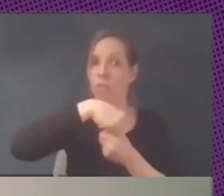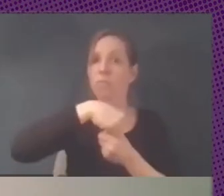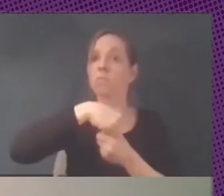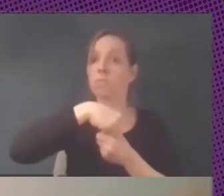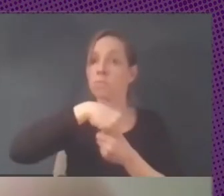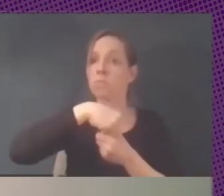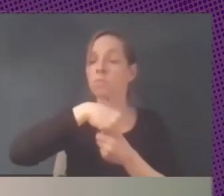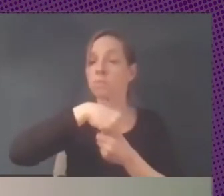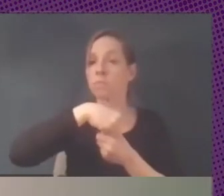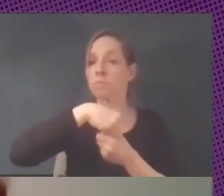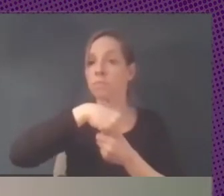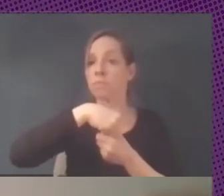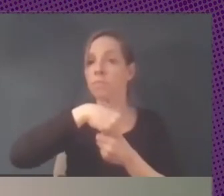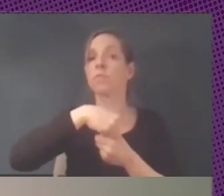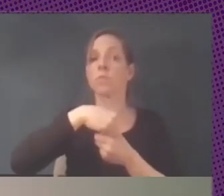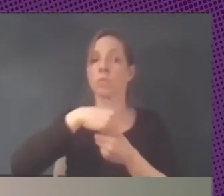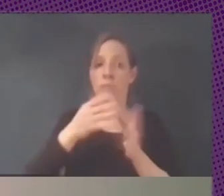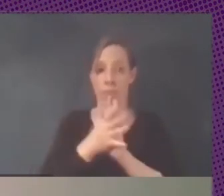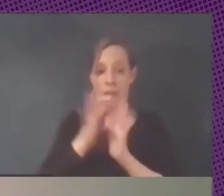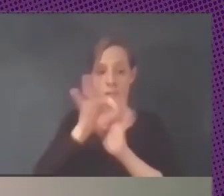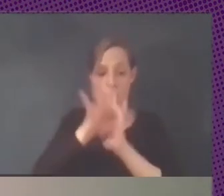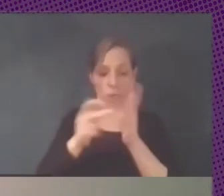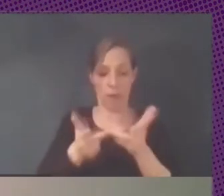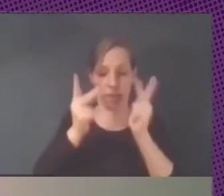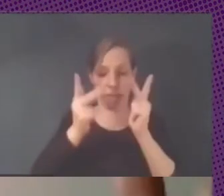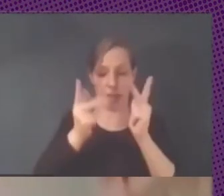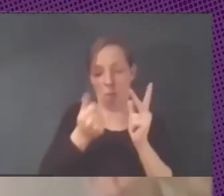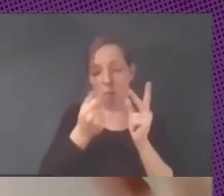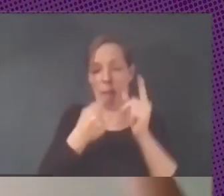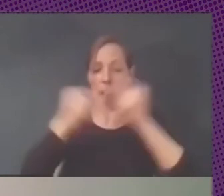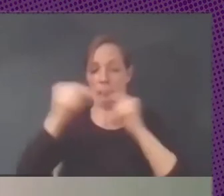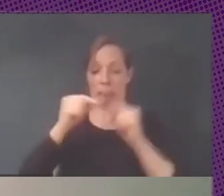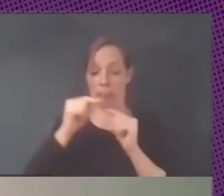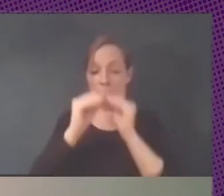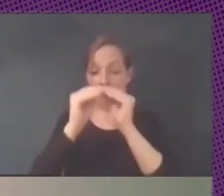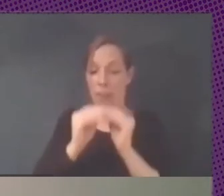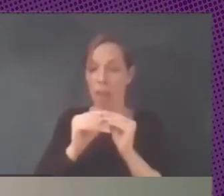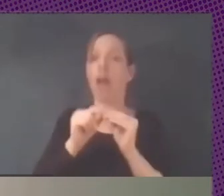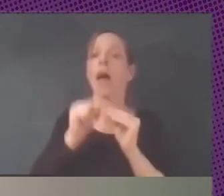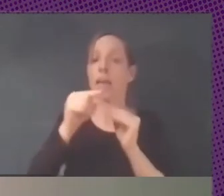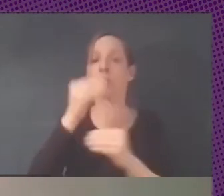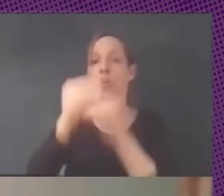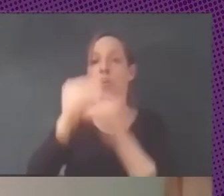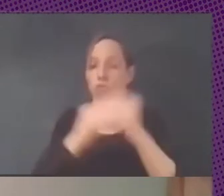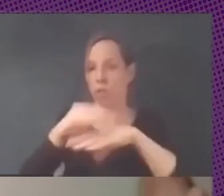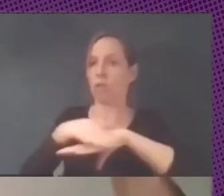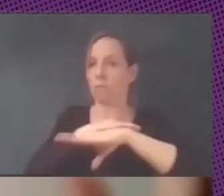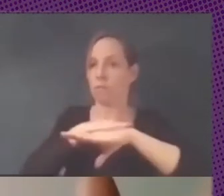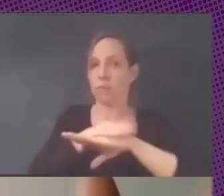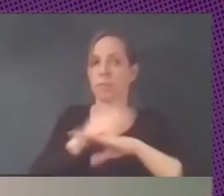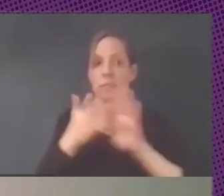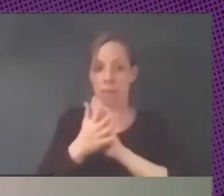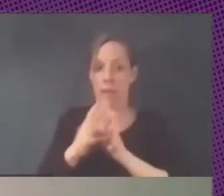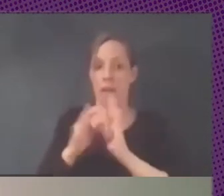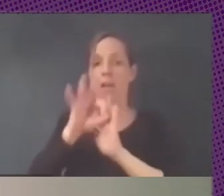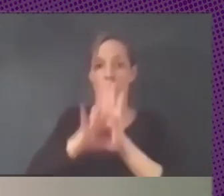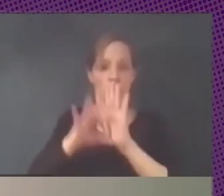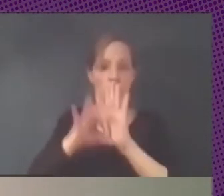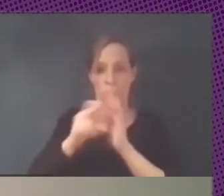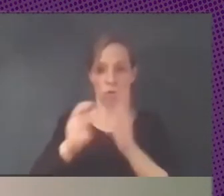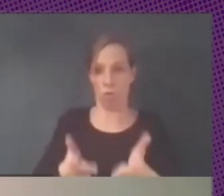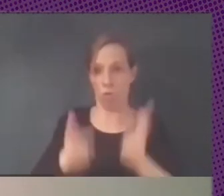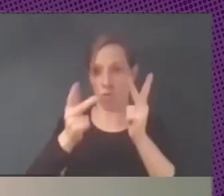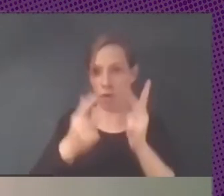la versión customizada y se empieza a desarrollar arriba de eso básicamente es un software central desarrollado en comunidad con un agente de gobierno que lo está